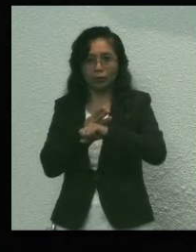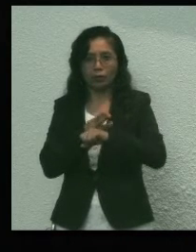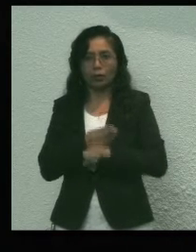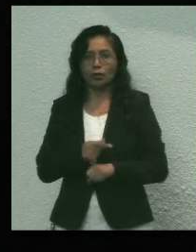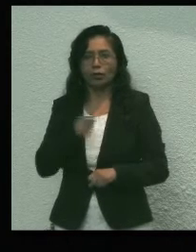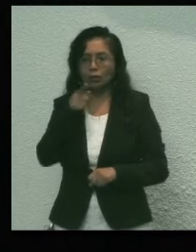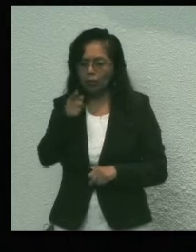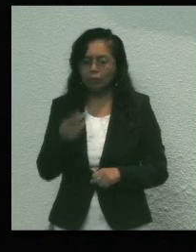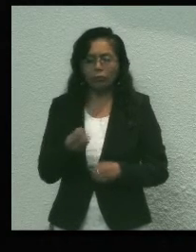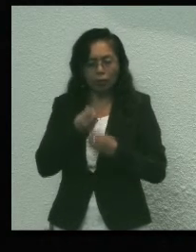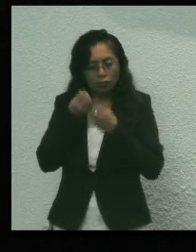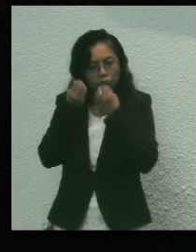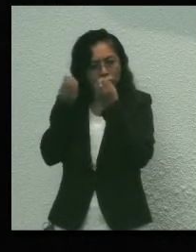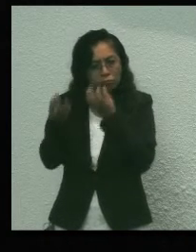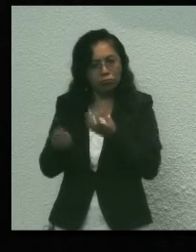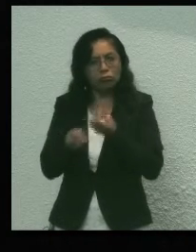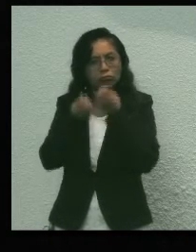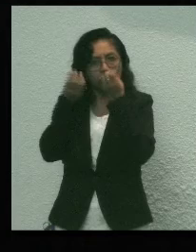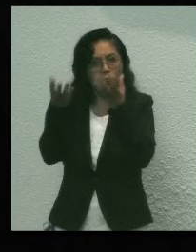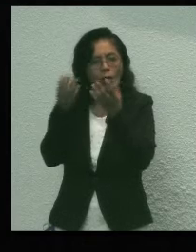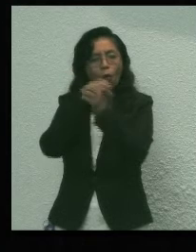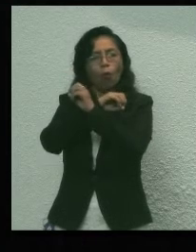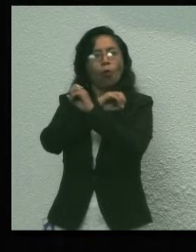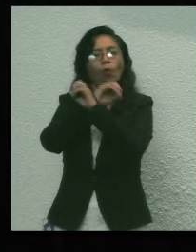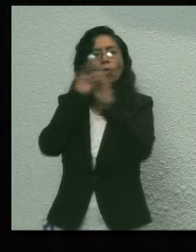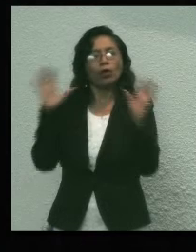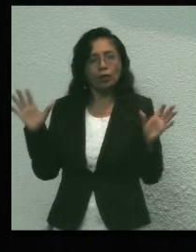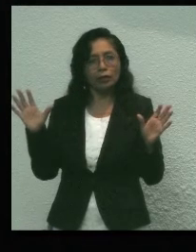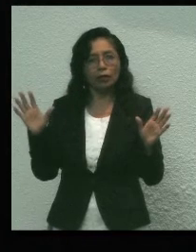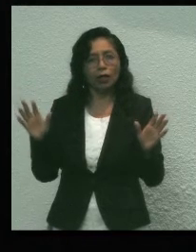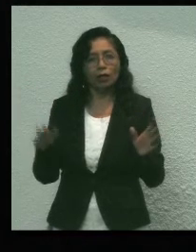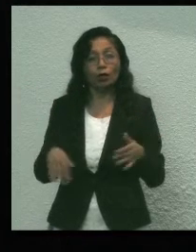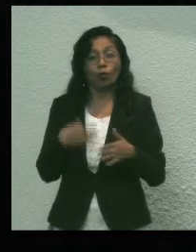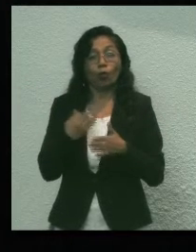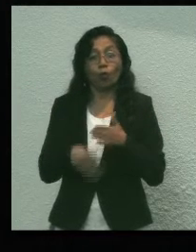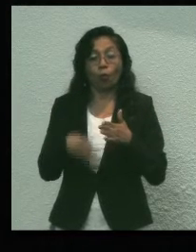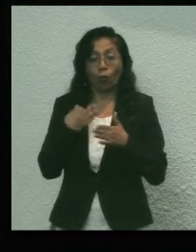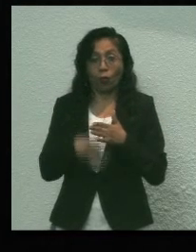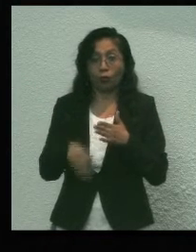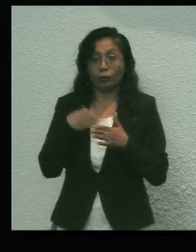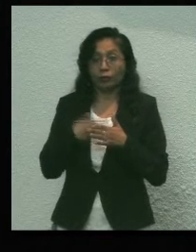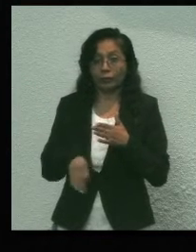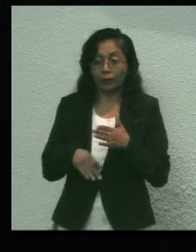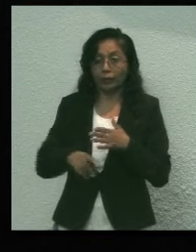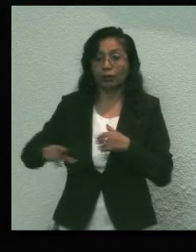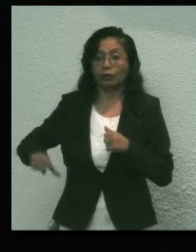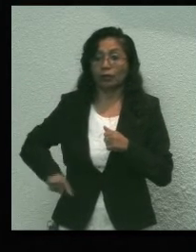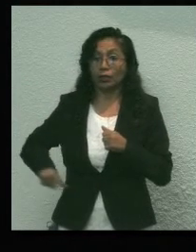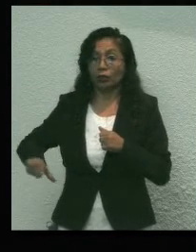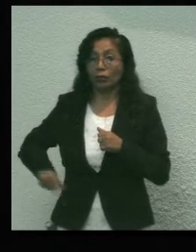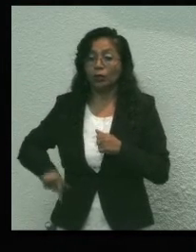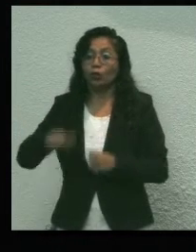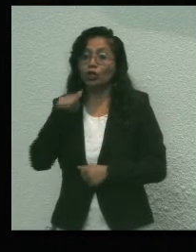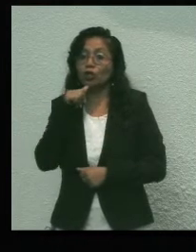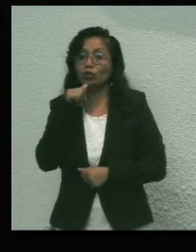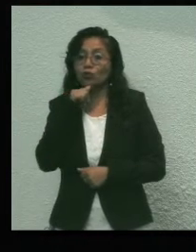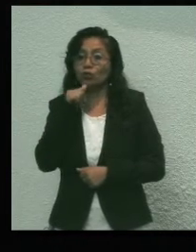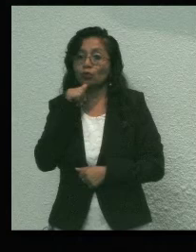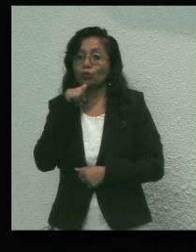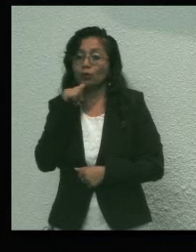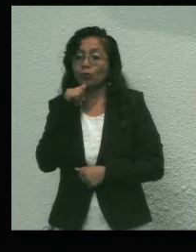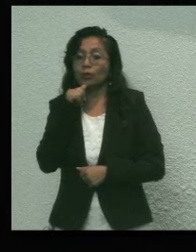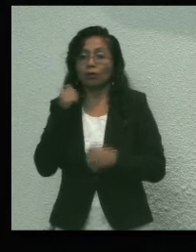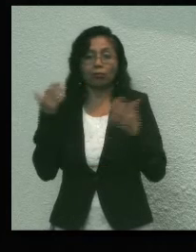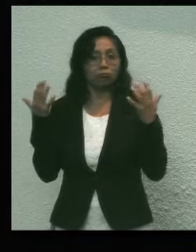que ha expresado con claridad los pendientes y las obras de gobierno aún por realizar.